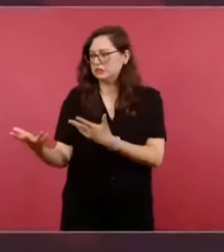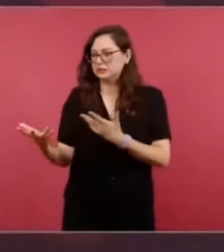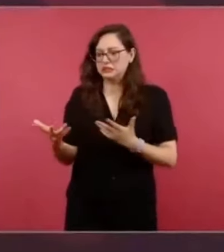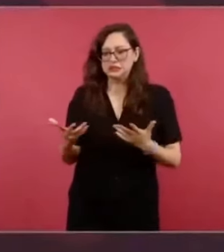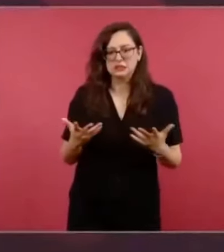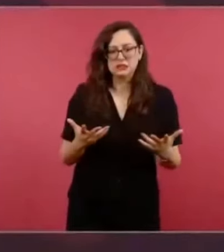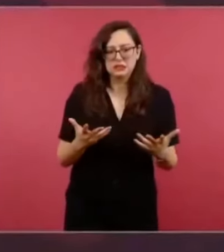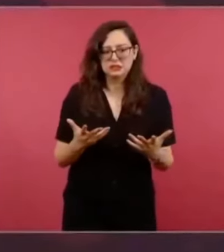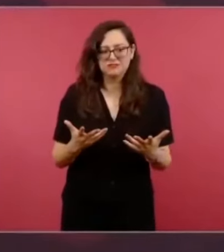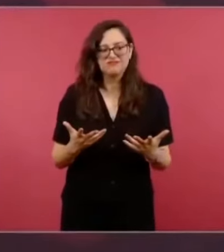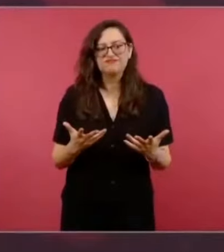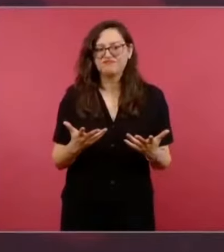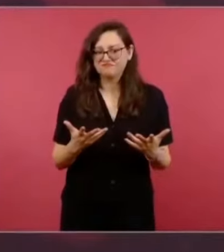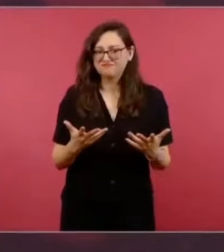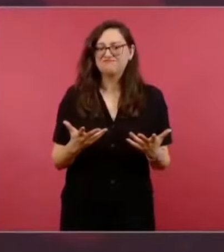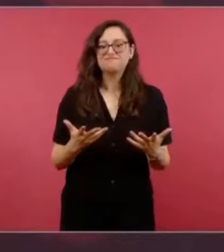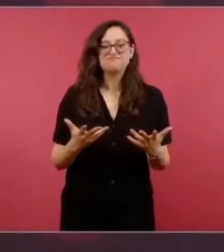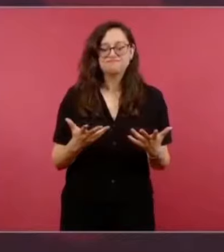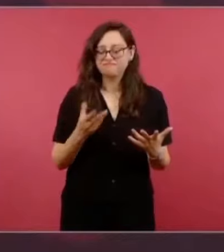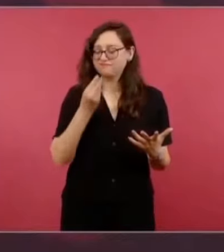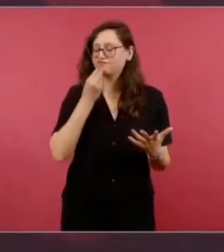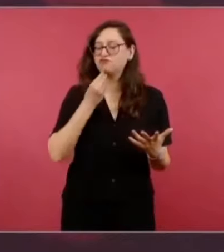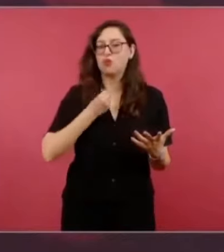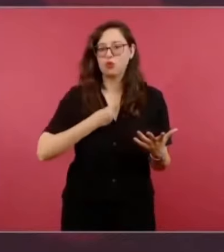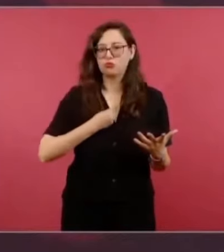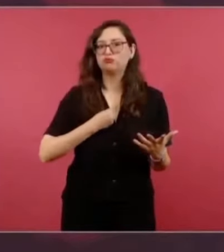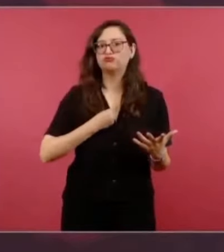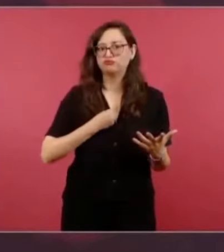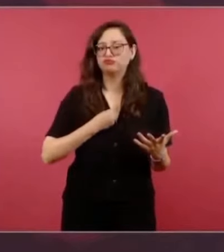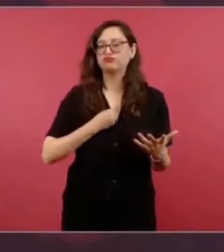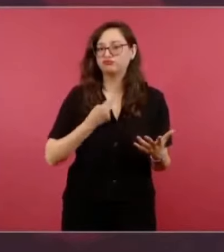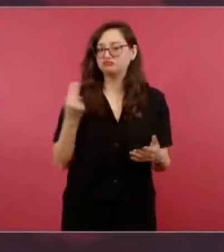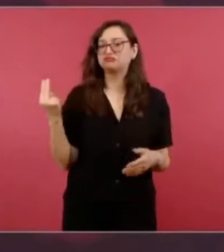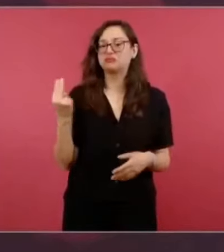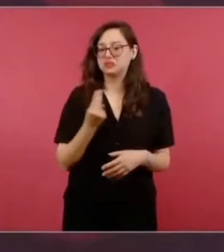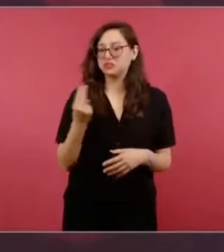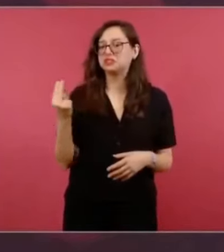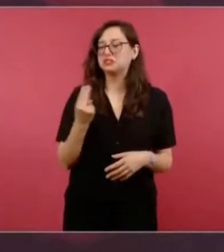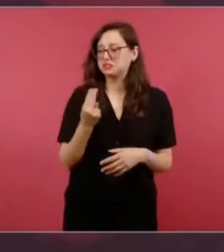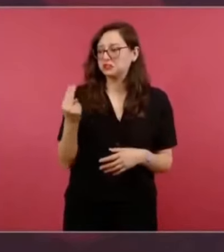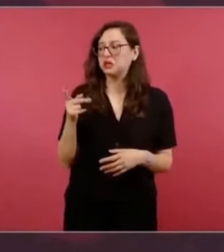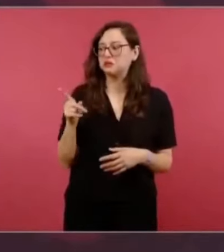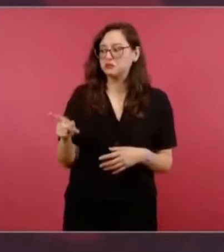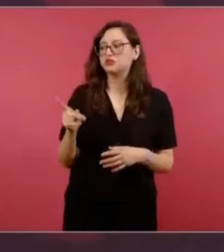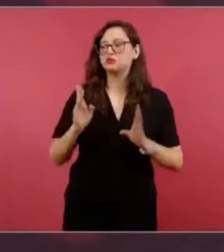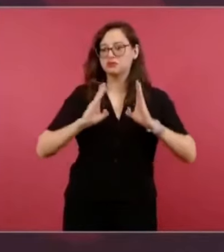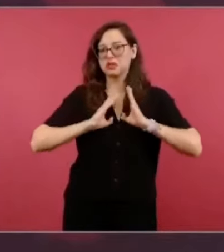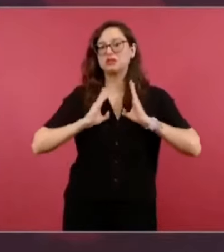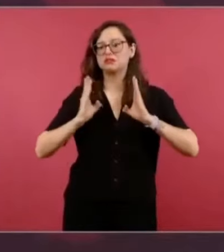de que no estaban echadas a perder,